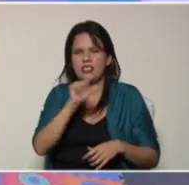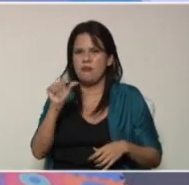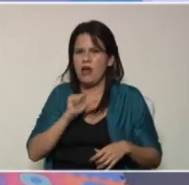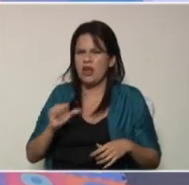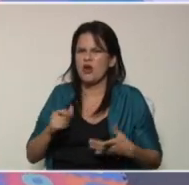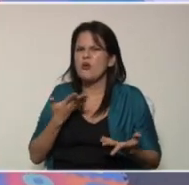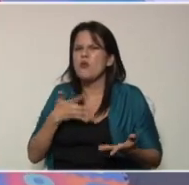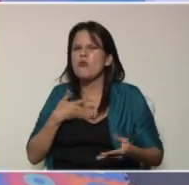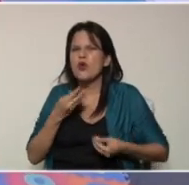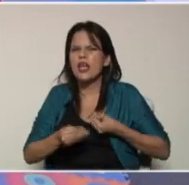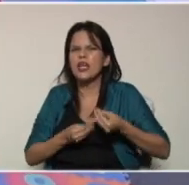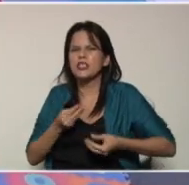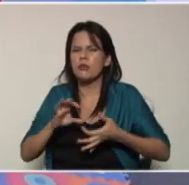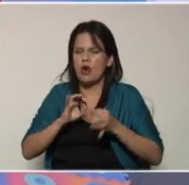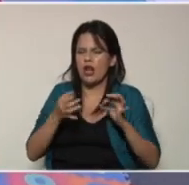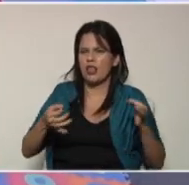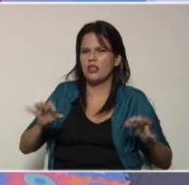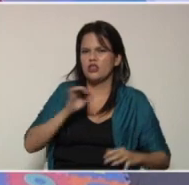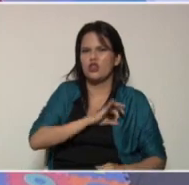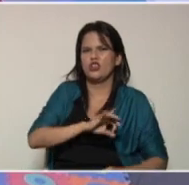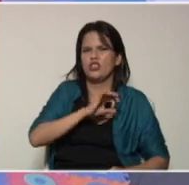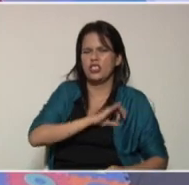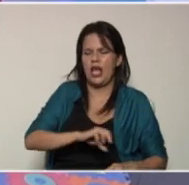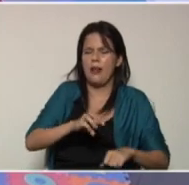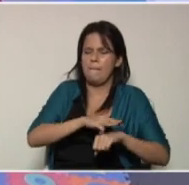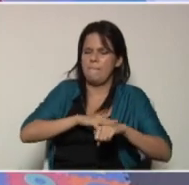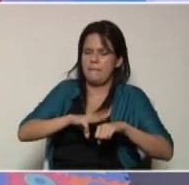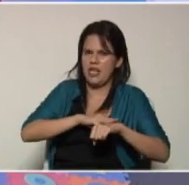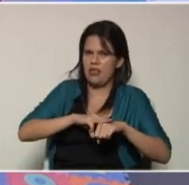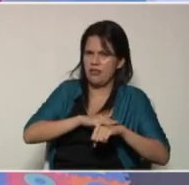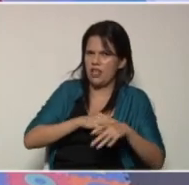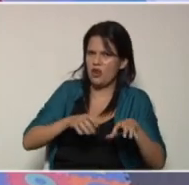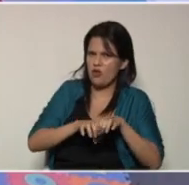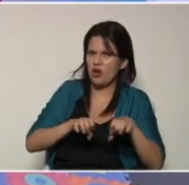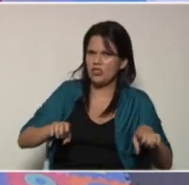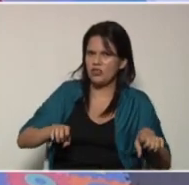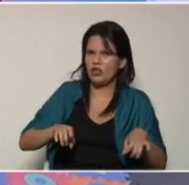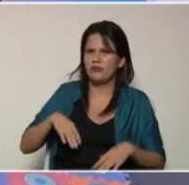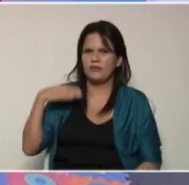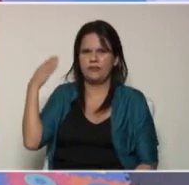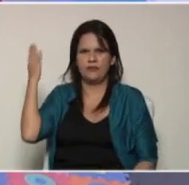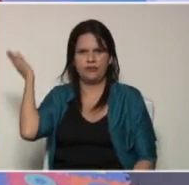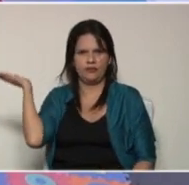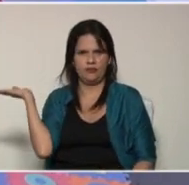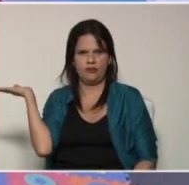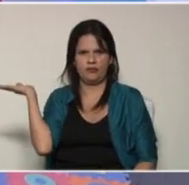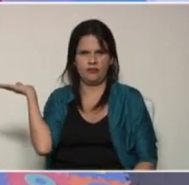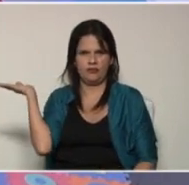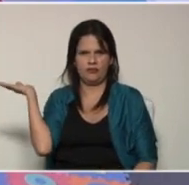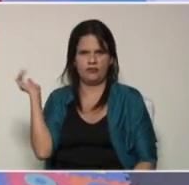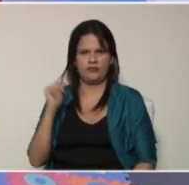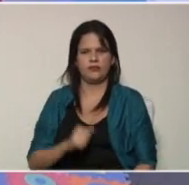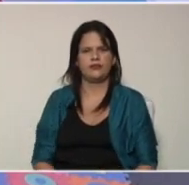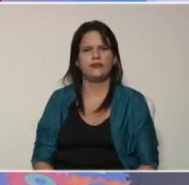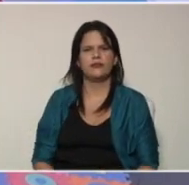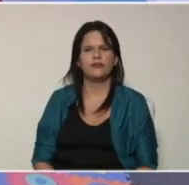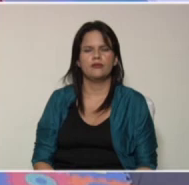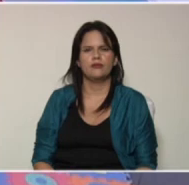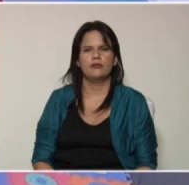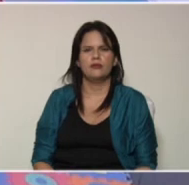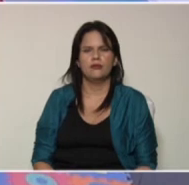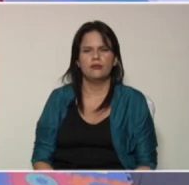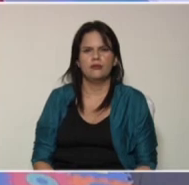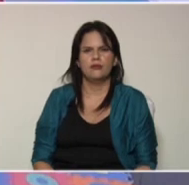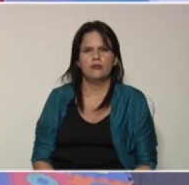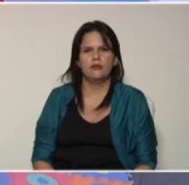través de nuestras redes sociales el Ministerio del Poder Popular para la Educación te ofrece la página web me.gov